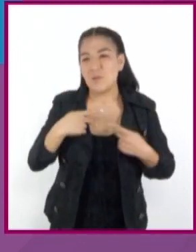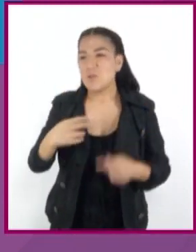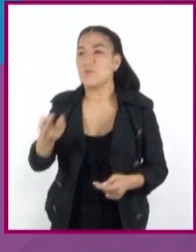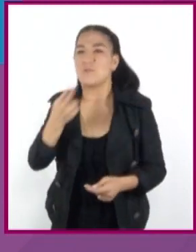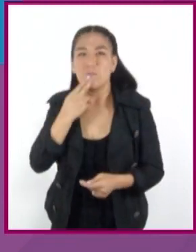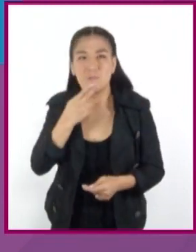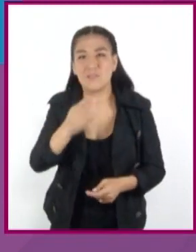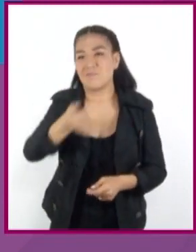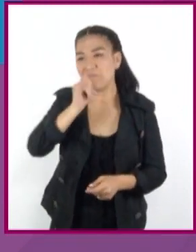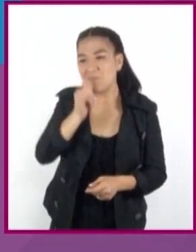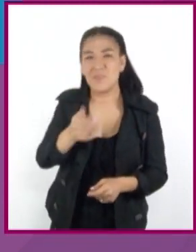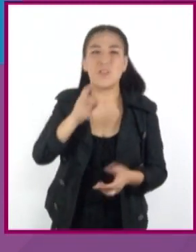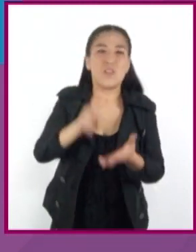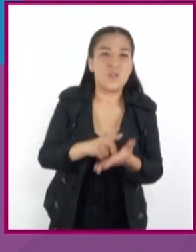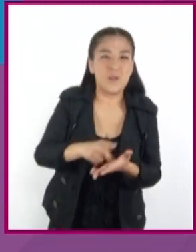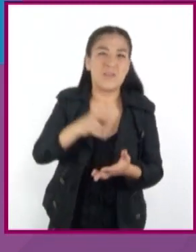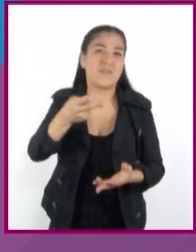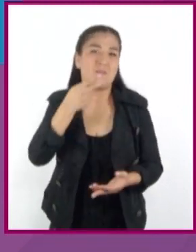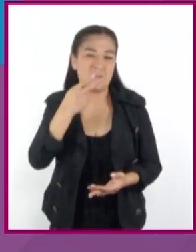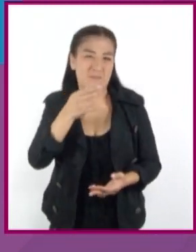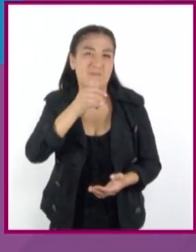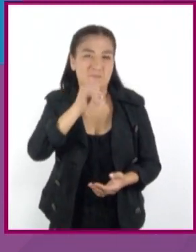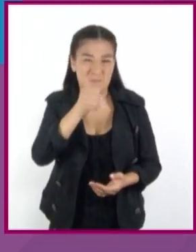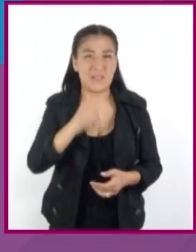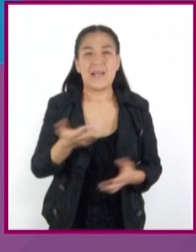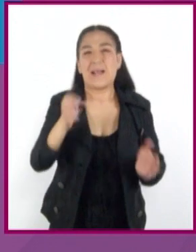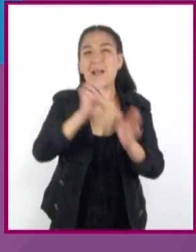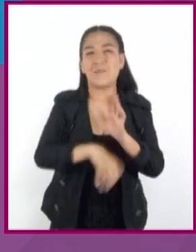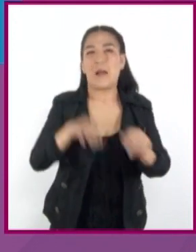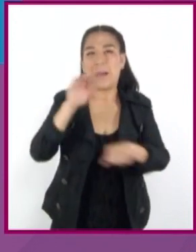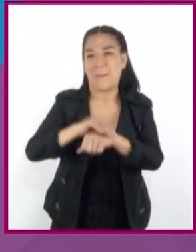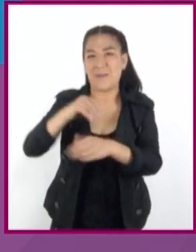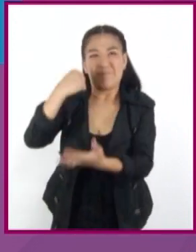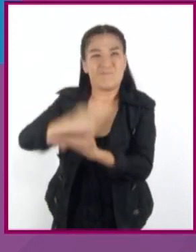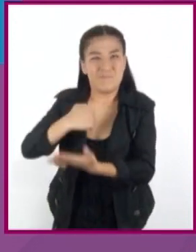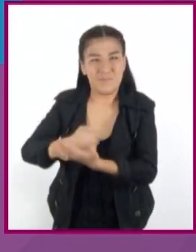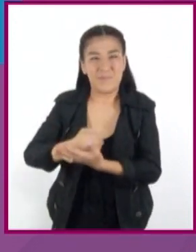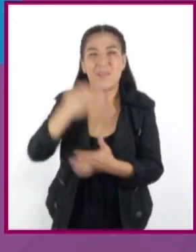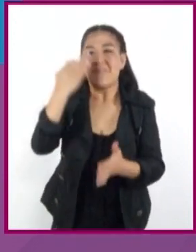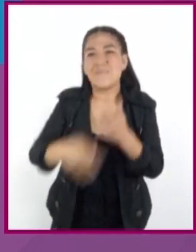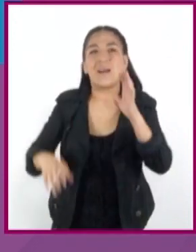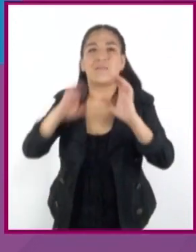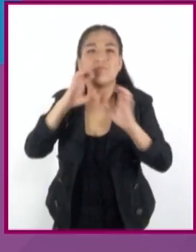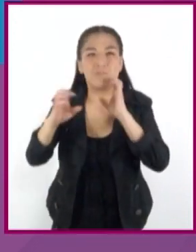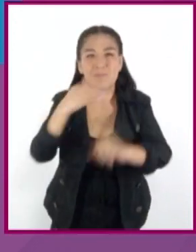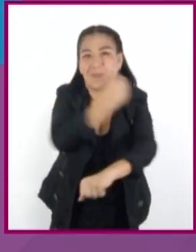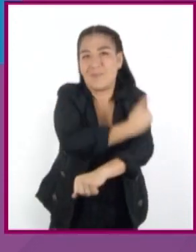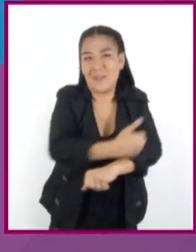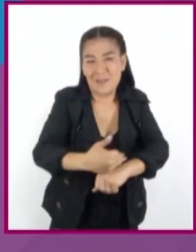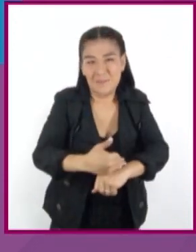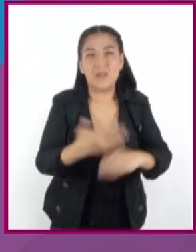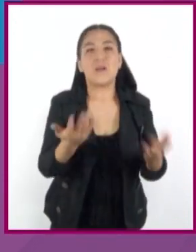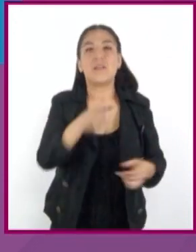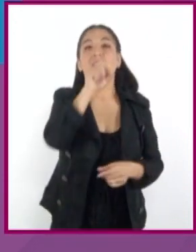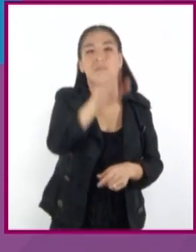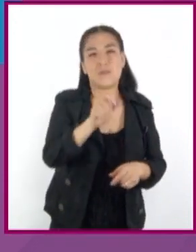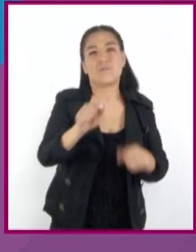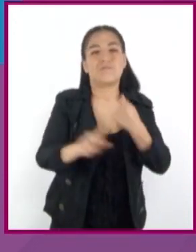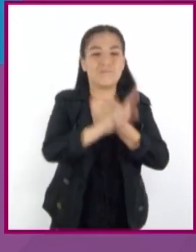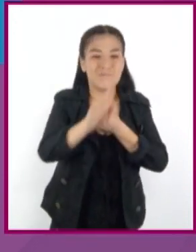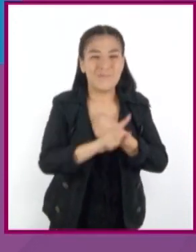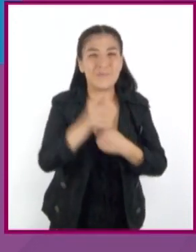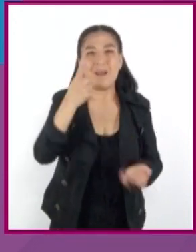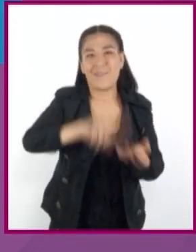Por ejemplo, la presión de los amigos, la falta de comunicación con nuestra familia o tener problemas